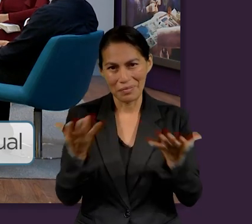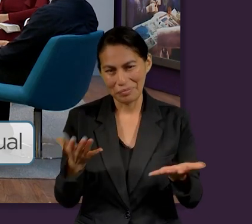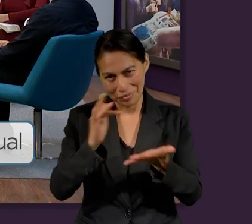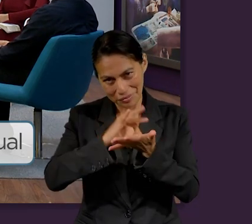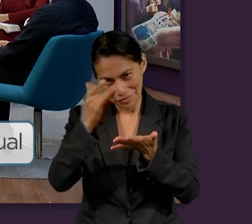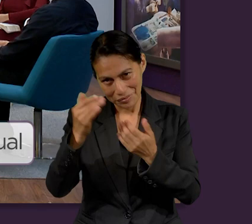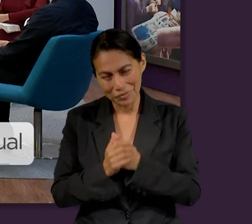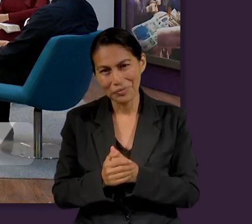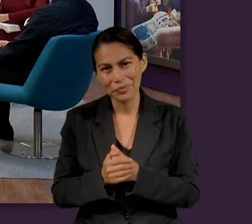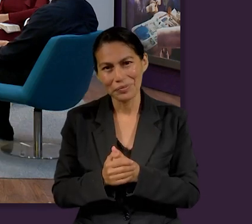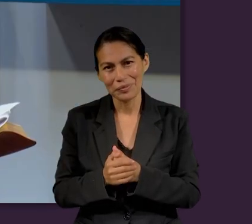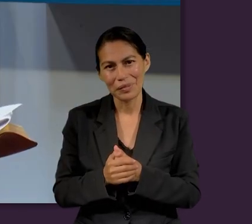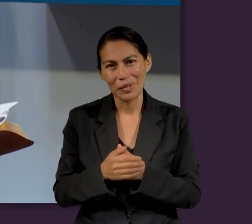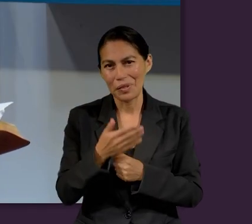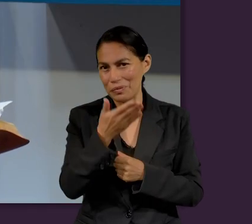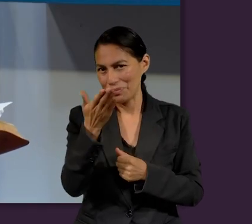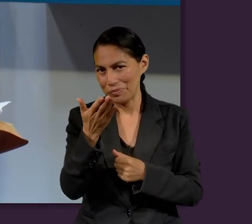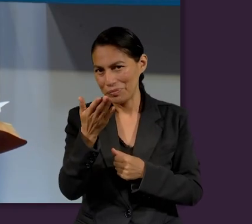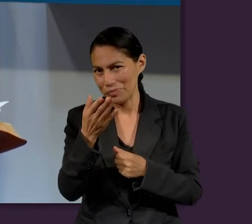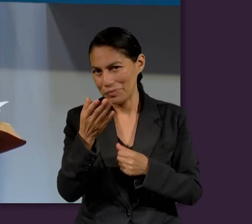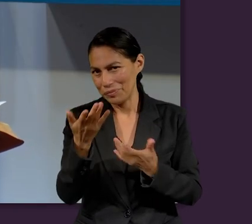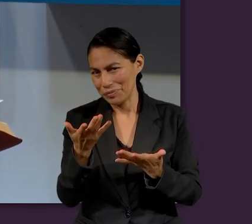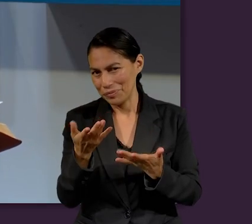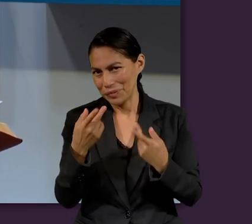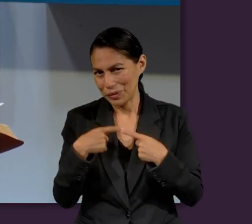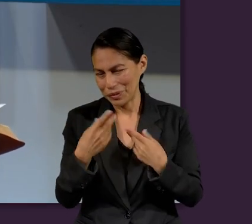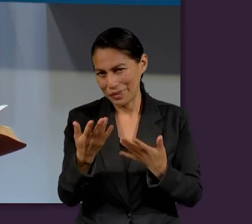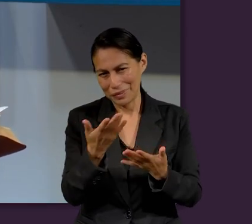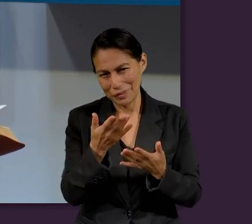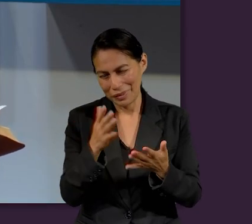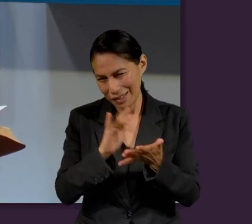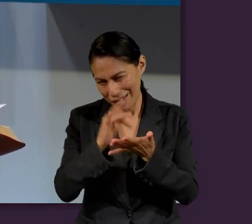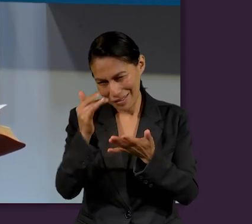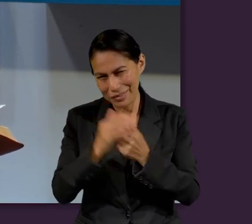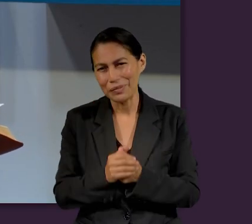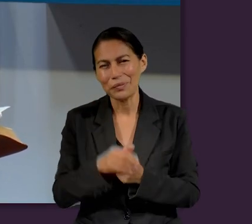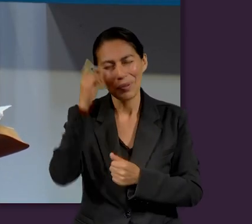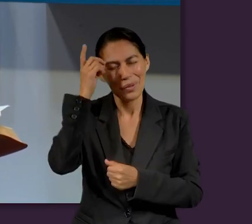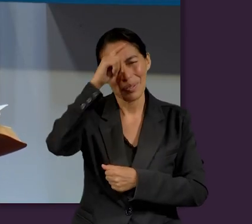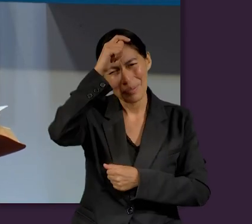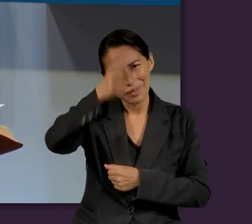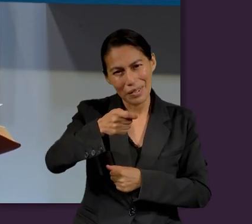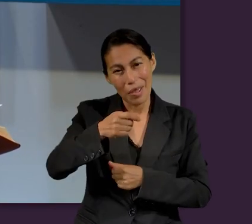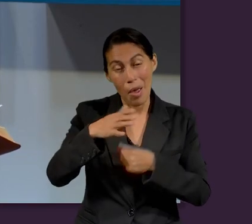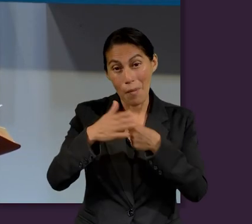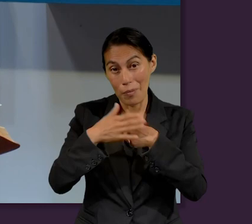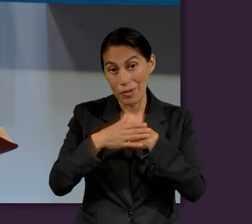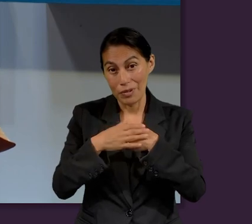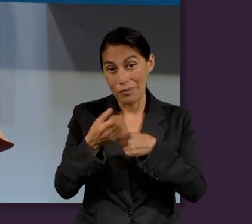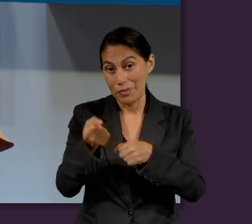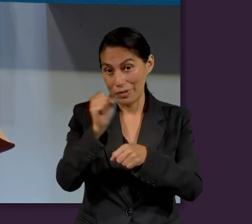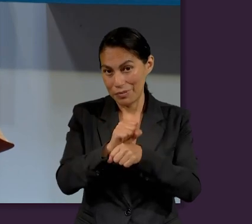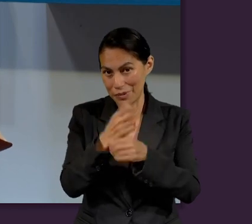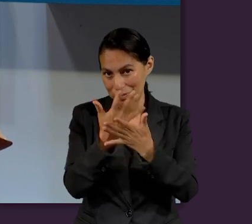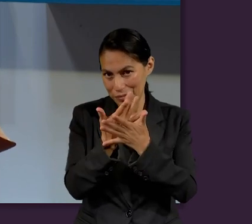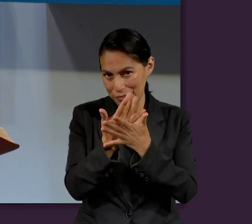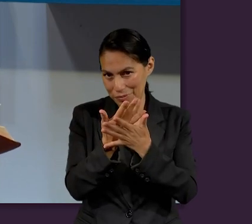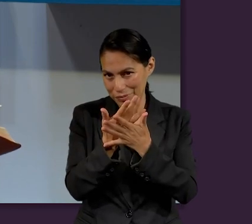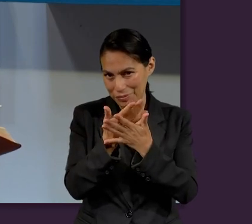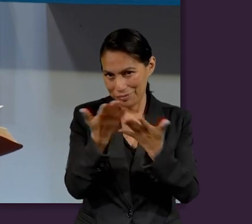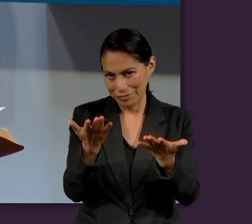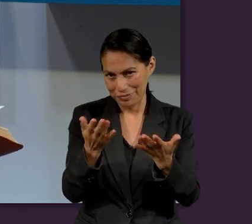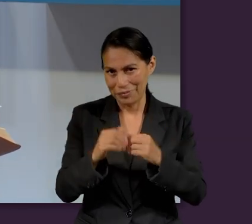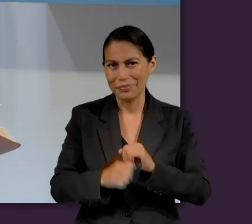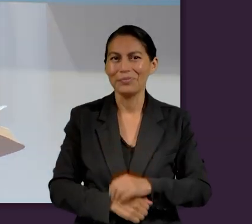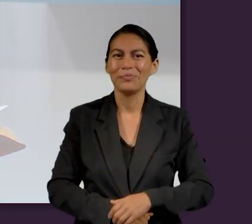participar con nosotros en este programa. Agradecemos a todos nuestros oyentes, televidentes también. Que Dios los bendiga. Los esperamos la próxima